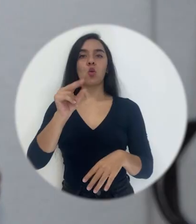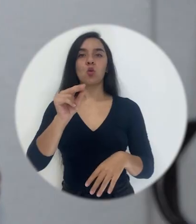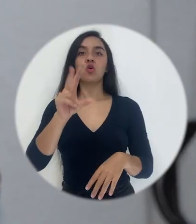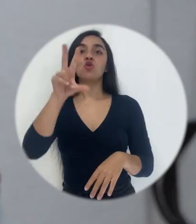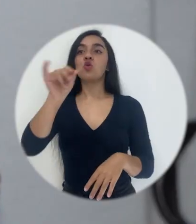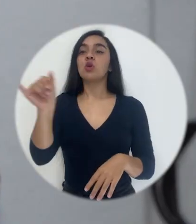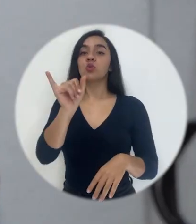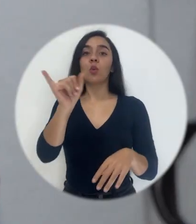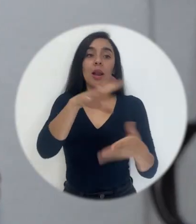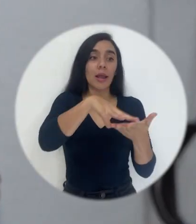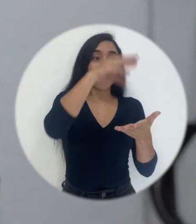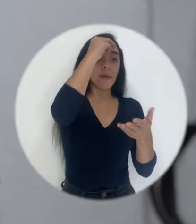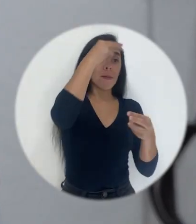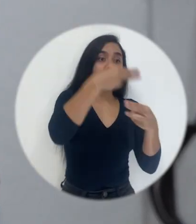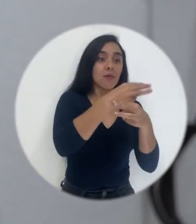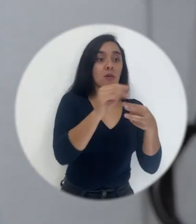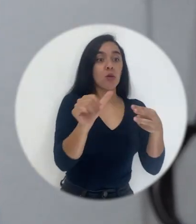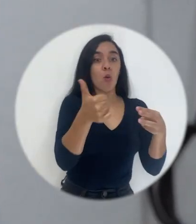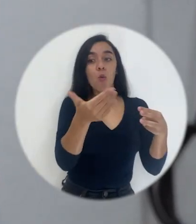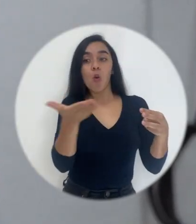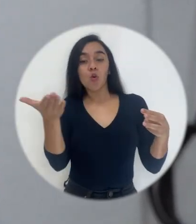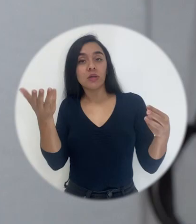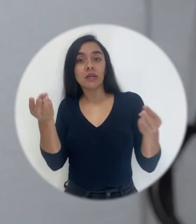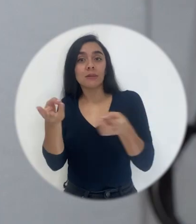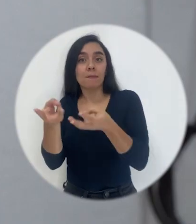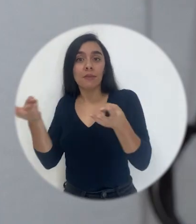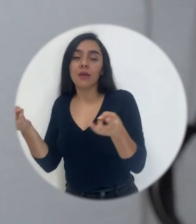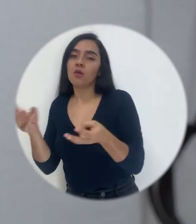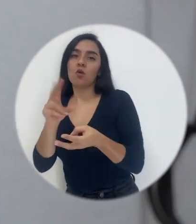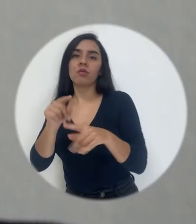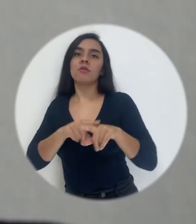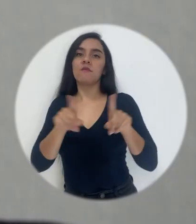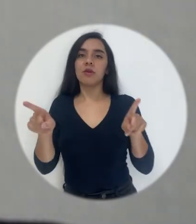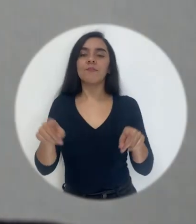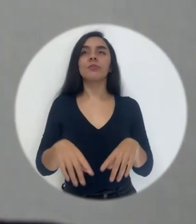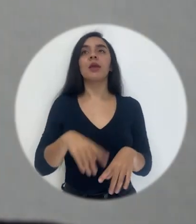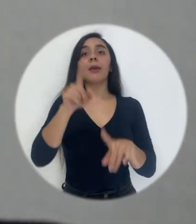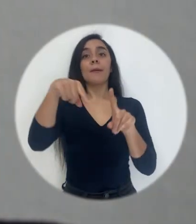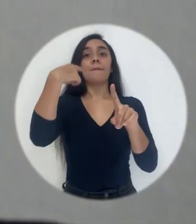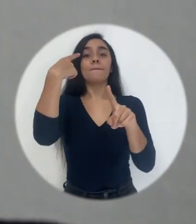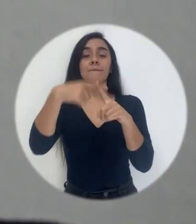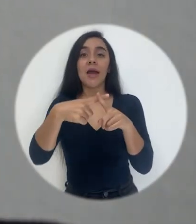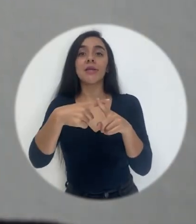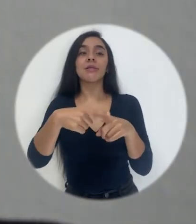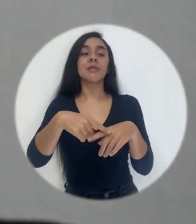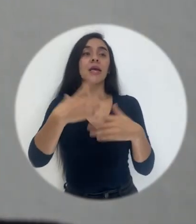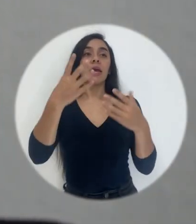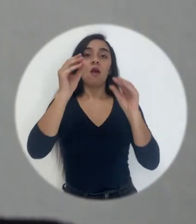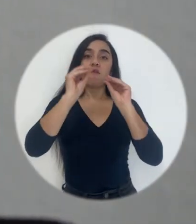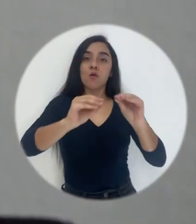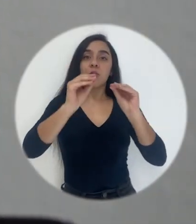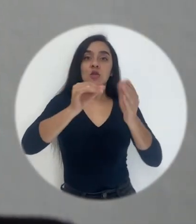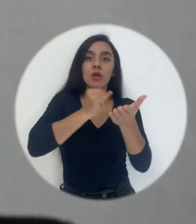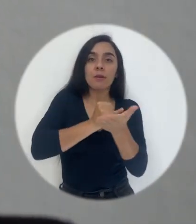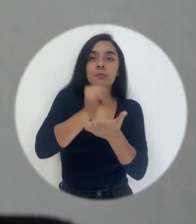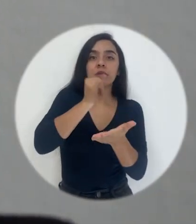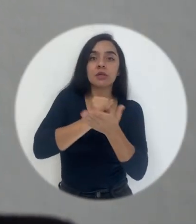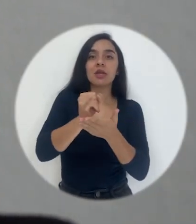aprender matemáticas que aprender otra disciplina. También, una formación basada en investigación. Aquí